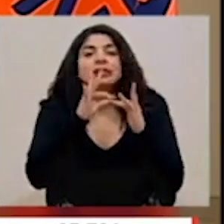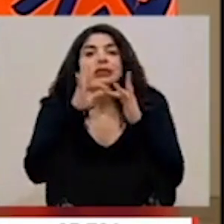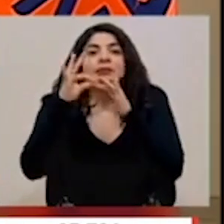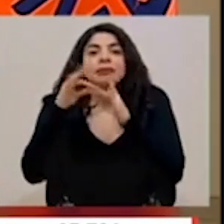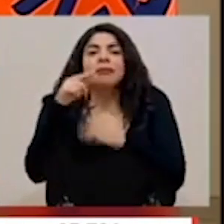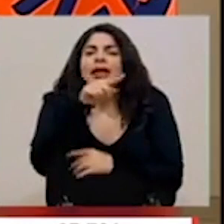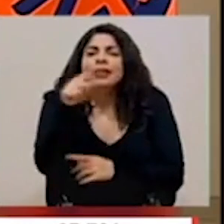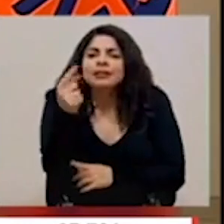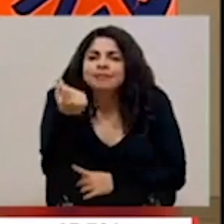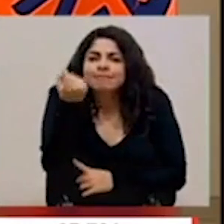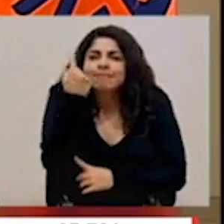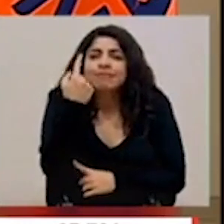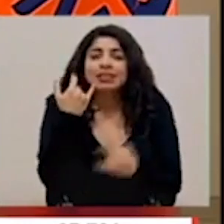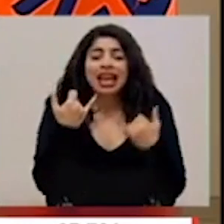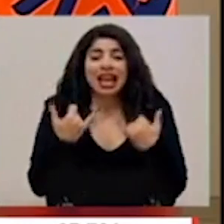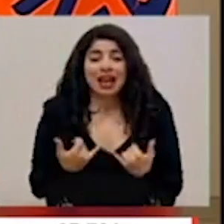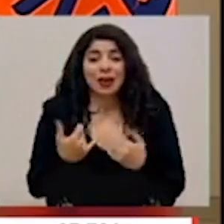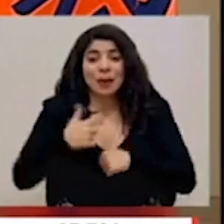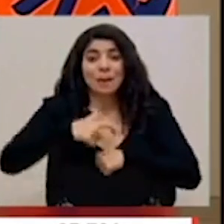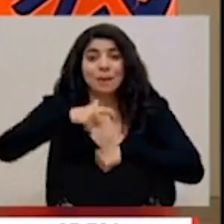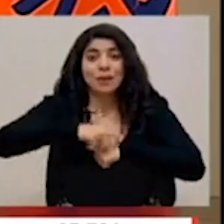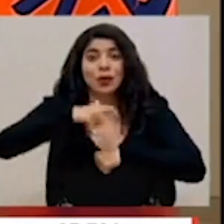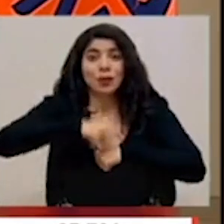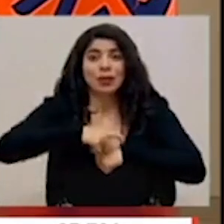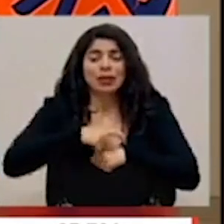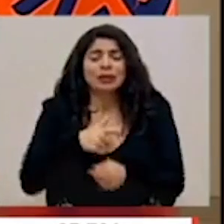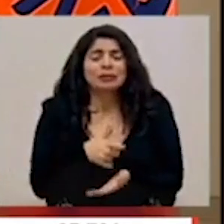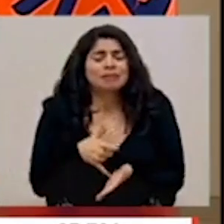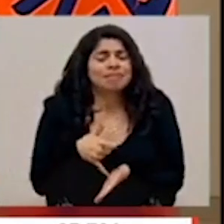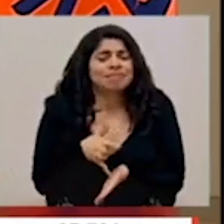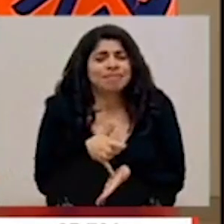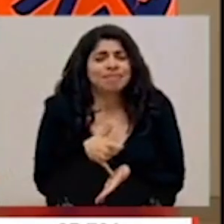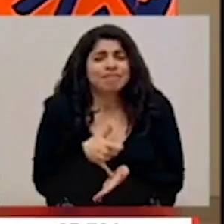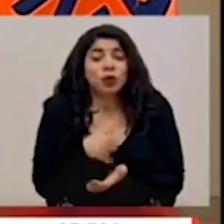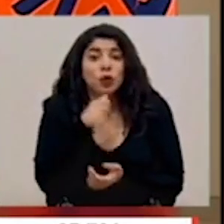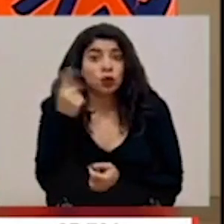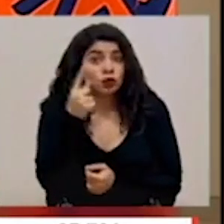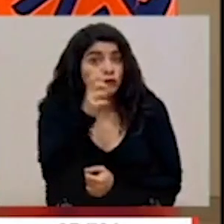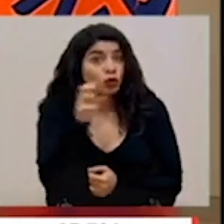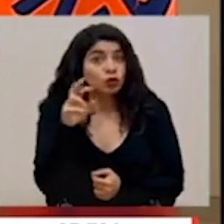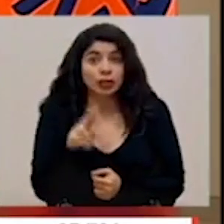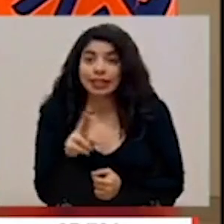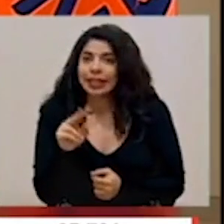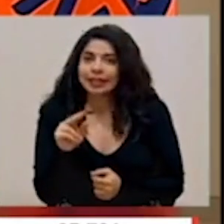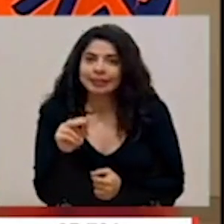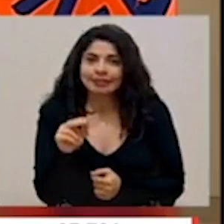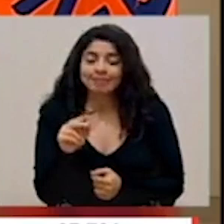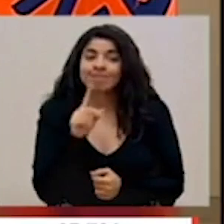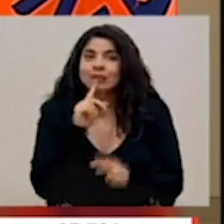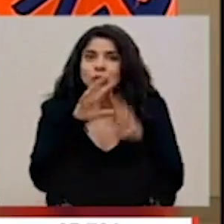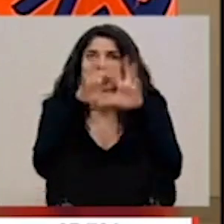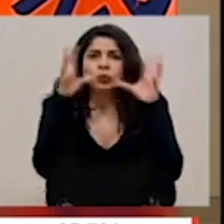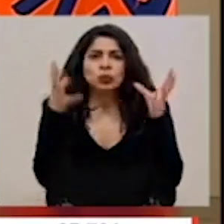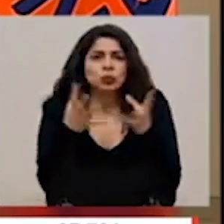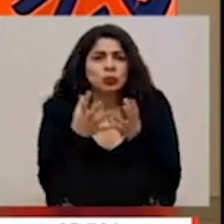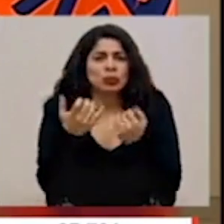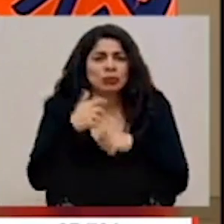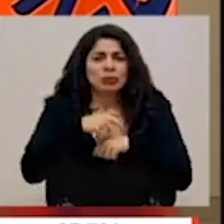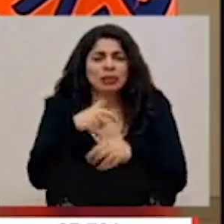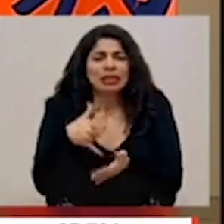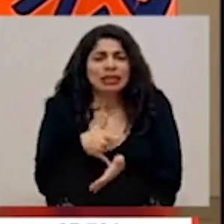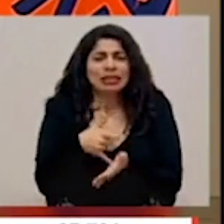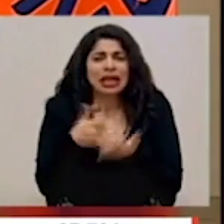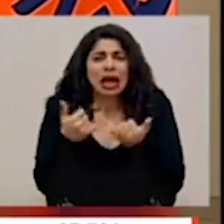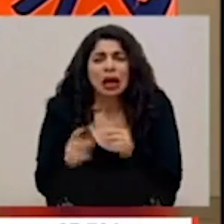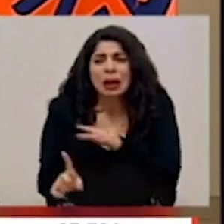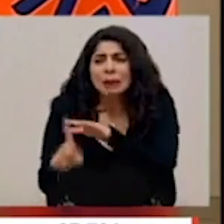comprendamos que estamos en una etapa crítica, no solamente en Costa Rica, sino en el mundo. Hoy estamos viendo